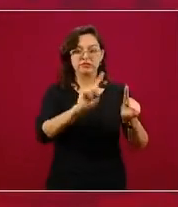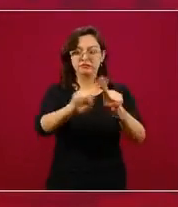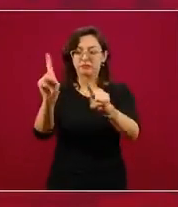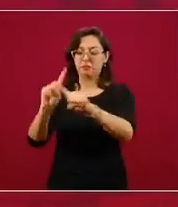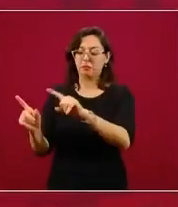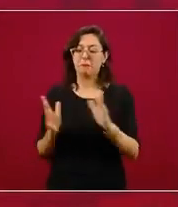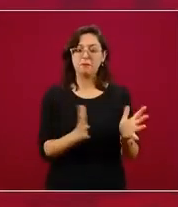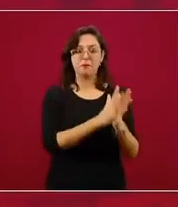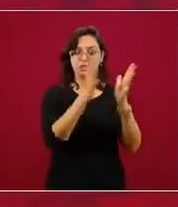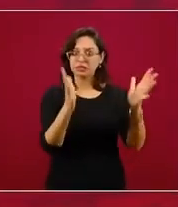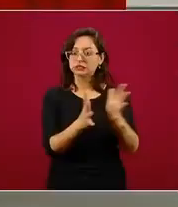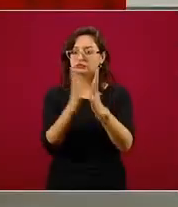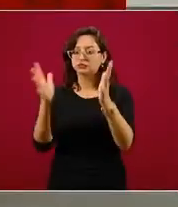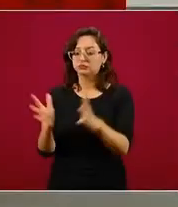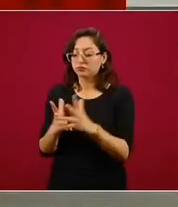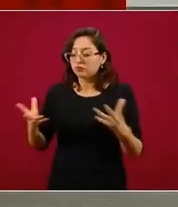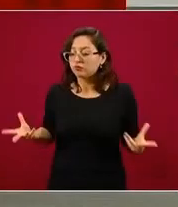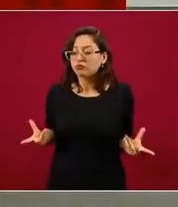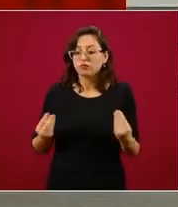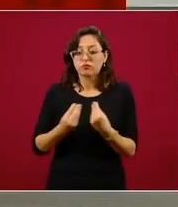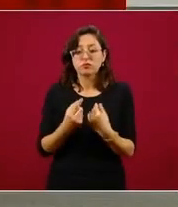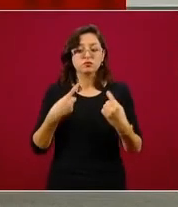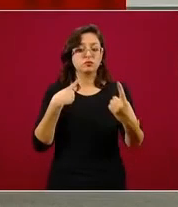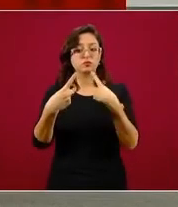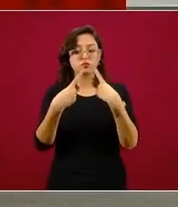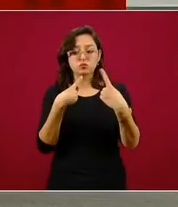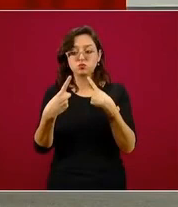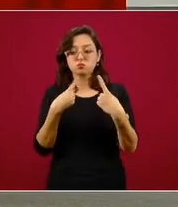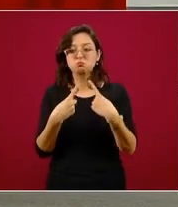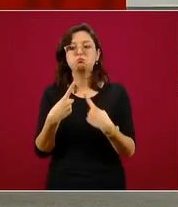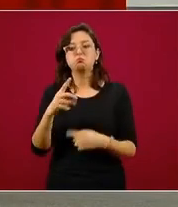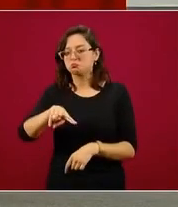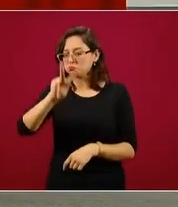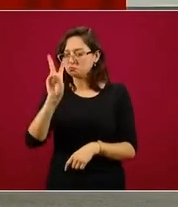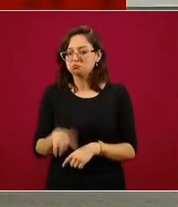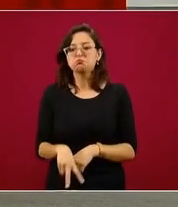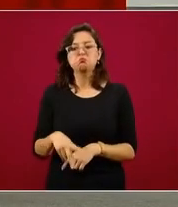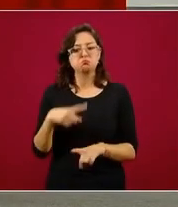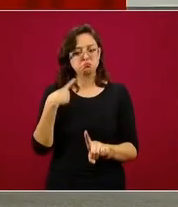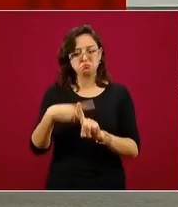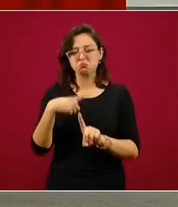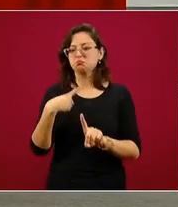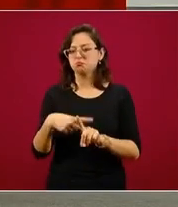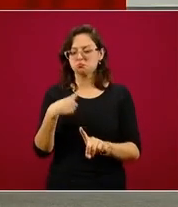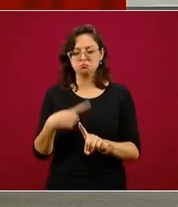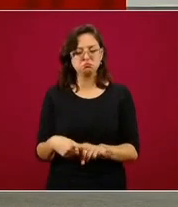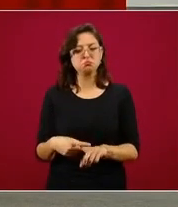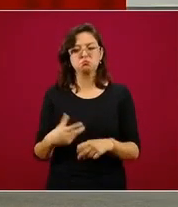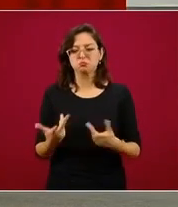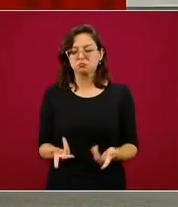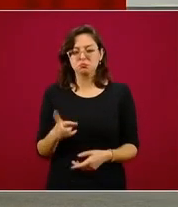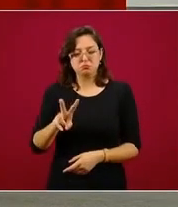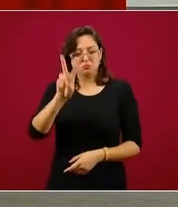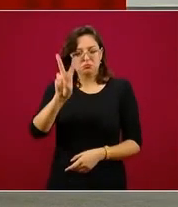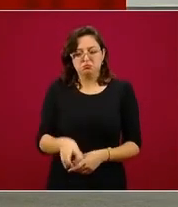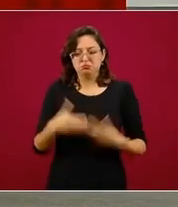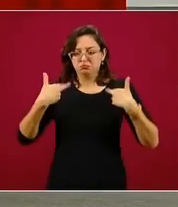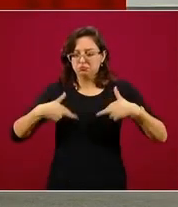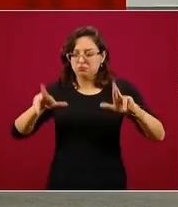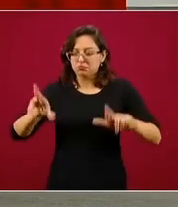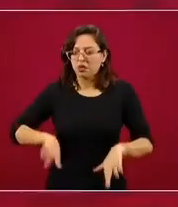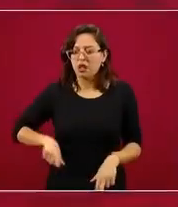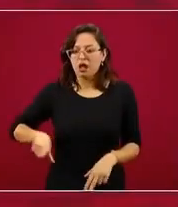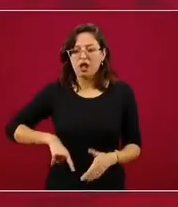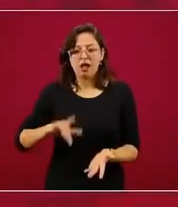secretarios, tuvimos este diálogo muy constructivo. La verdad es que estoy expreso a nombre del gobierno un